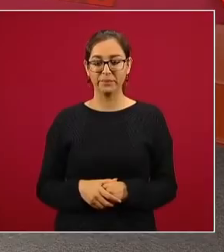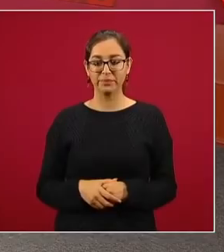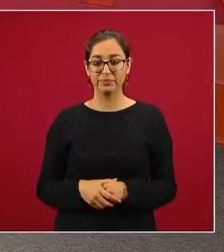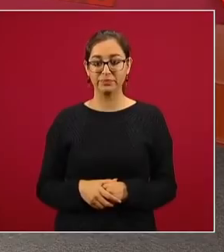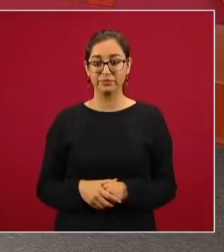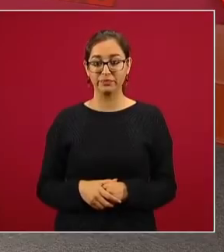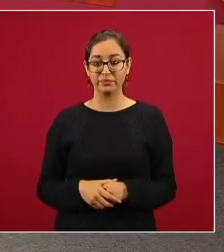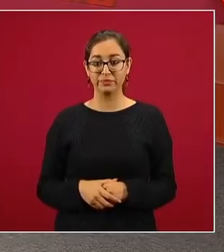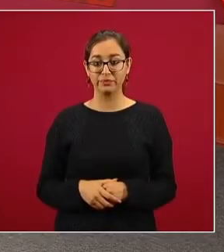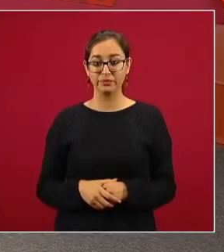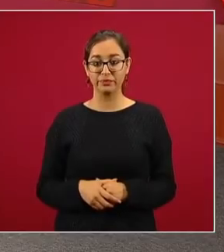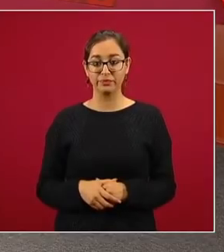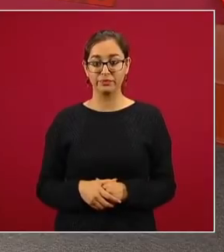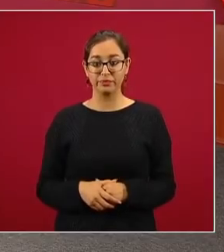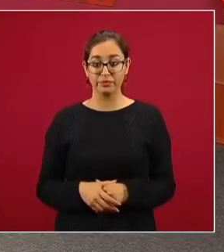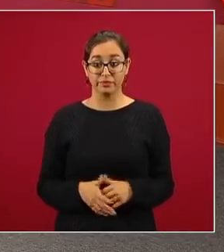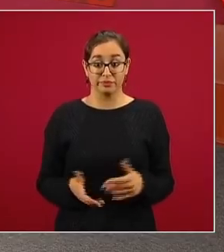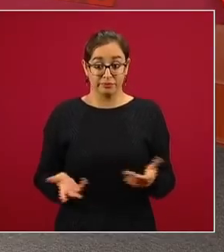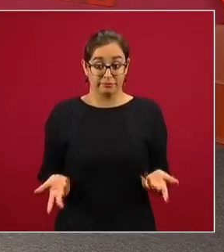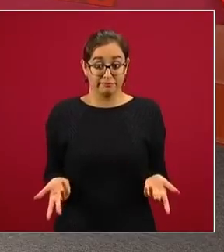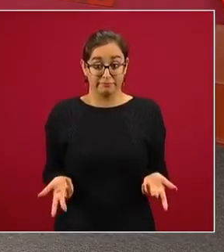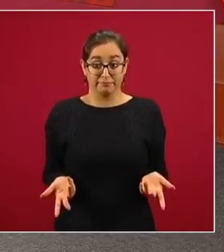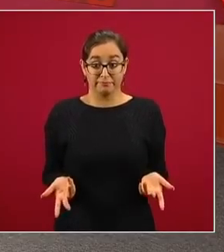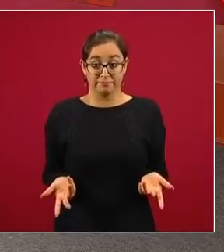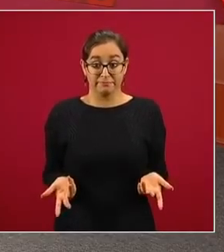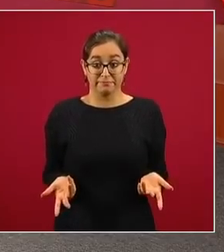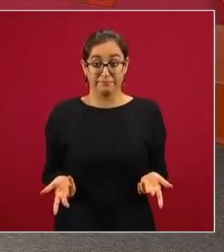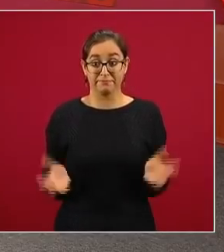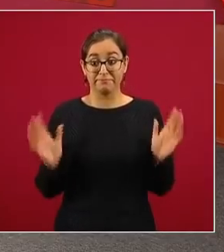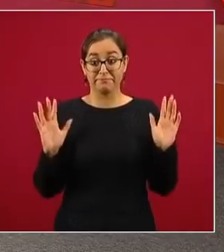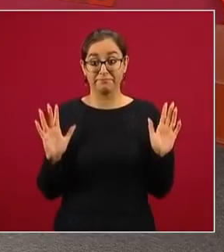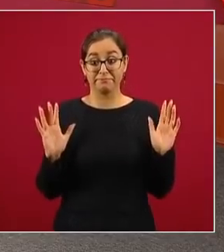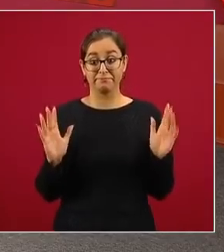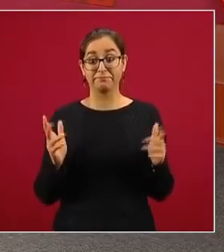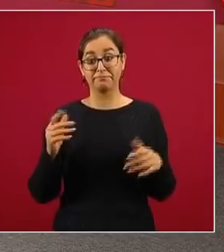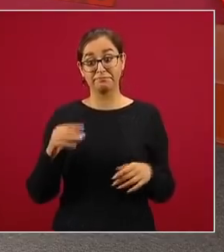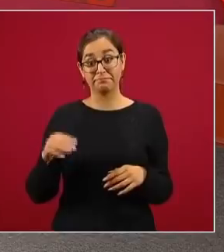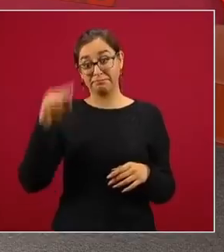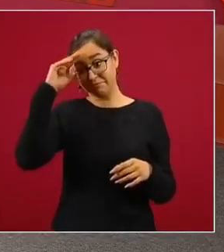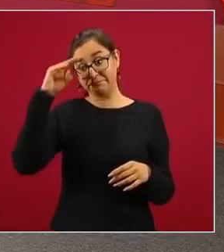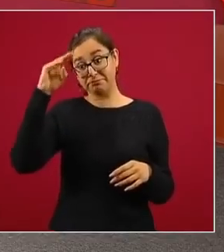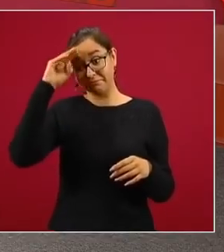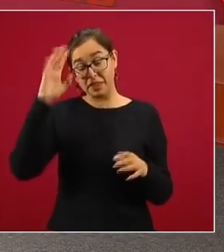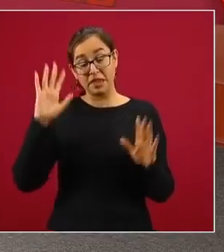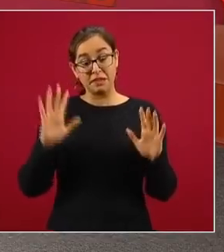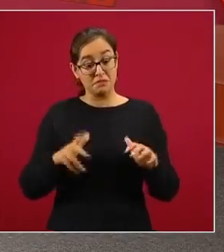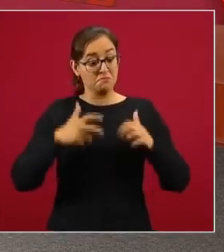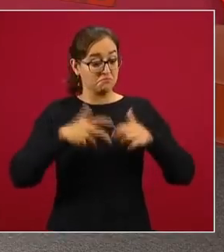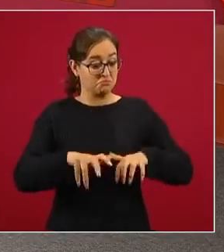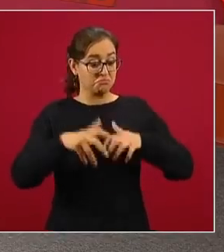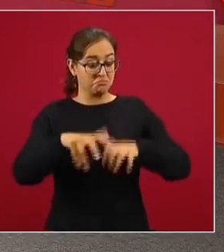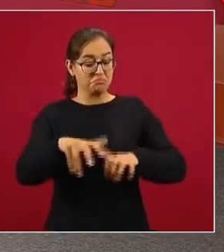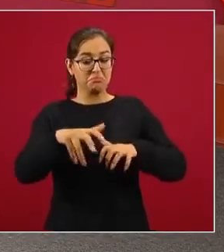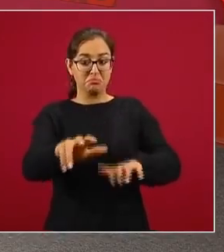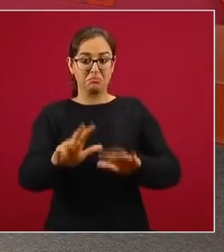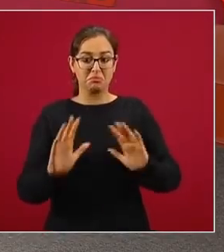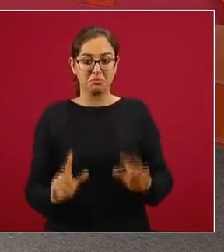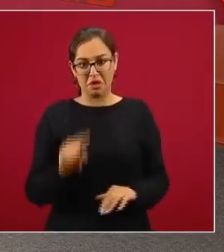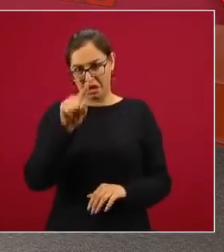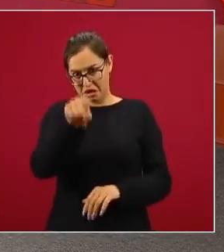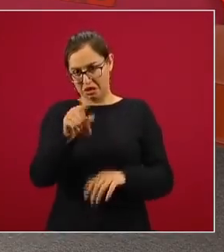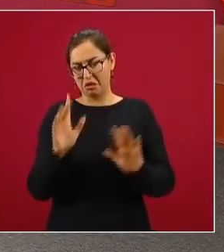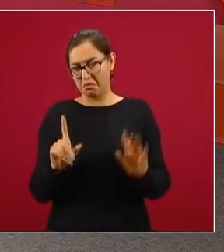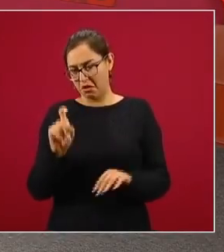Bueno, este, se pensaba que era un mítin en la boquilla, en la